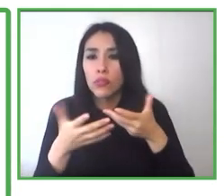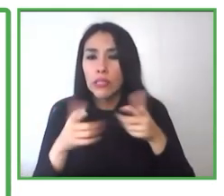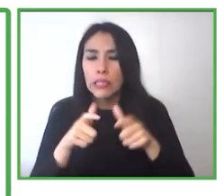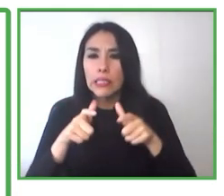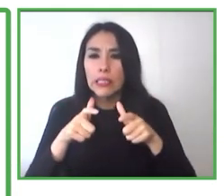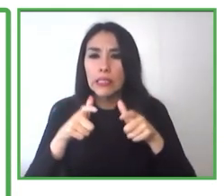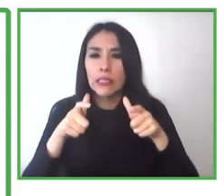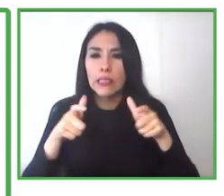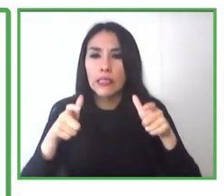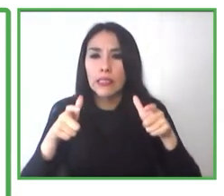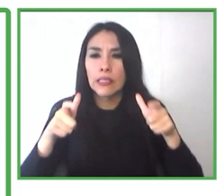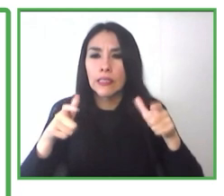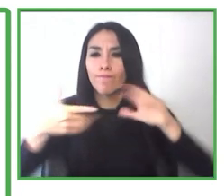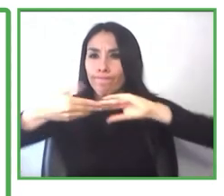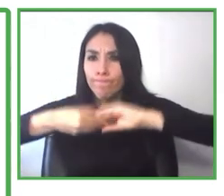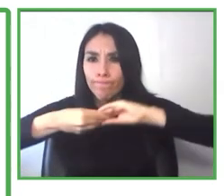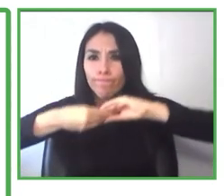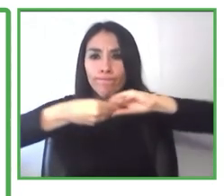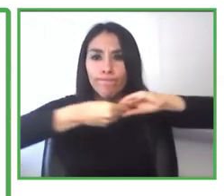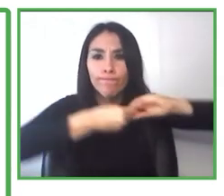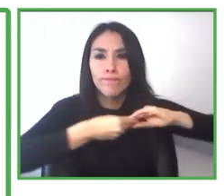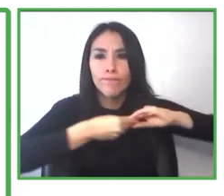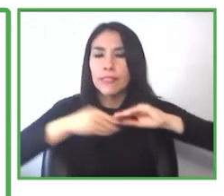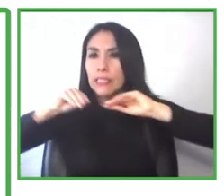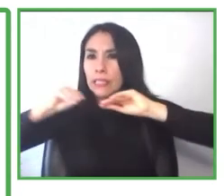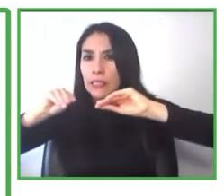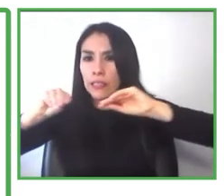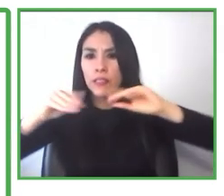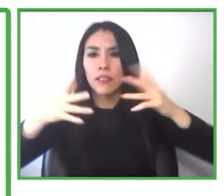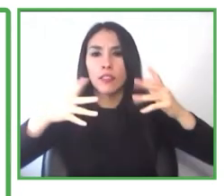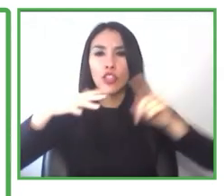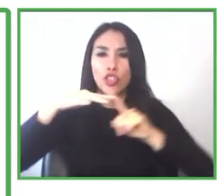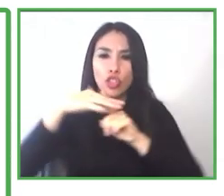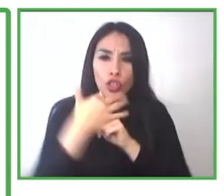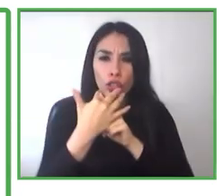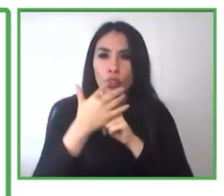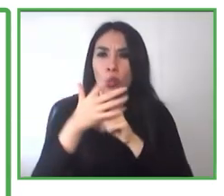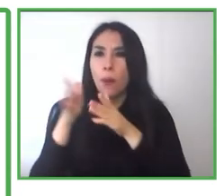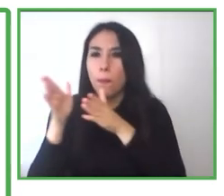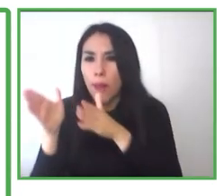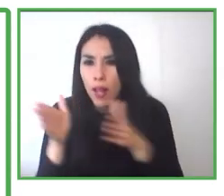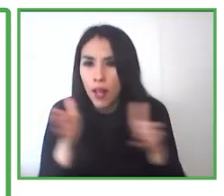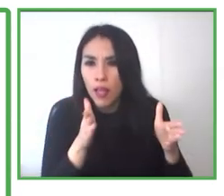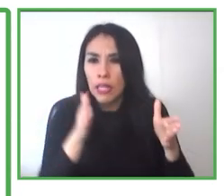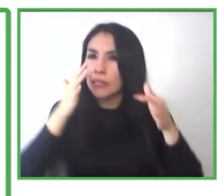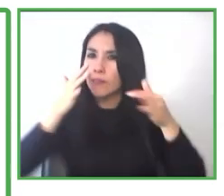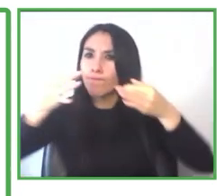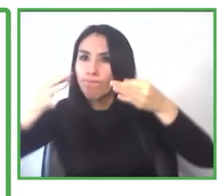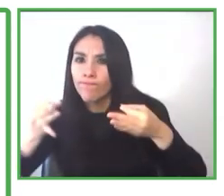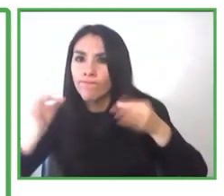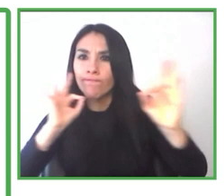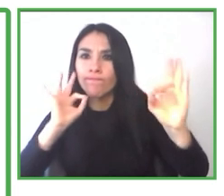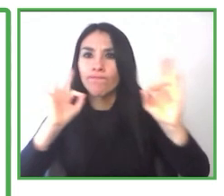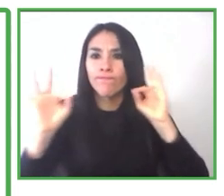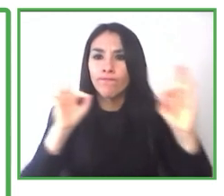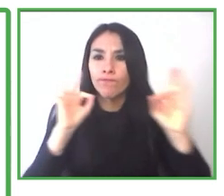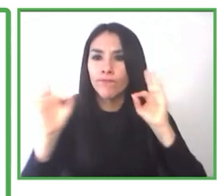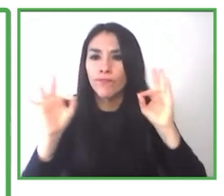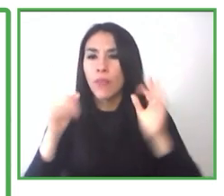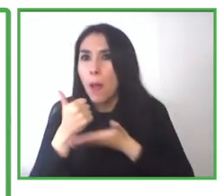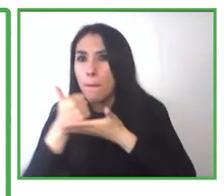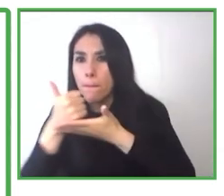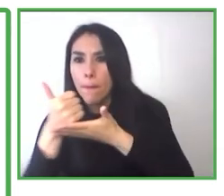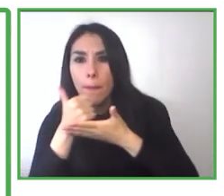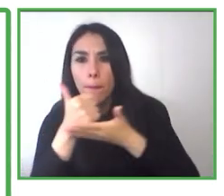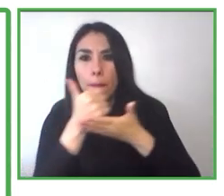siendo un aliado estratégico para ellas, para orientarlas y acompañarlas en la construcción de políticas de